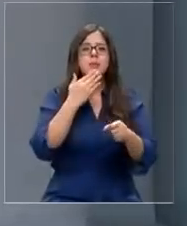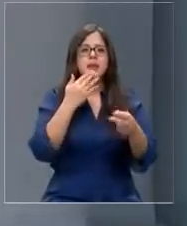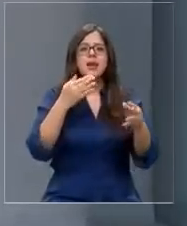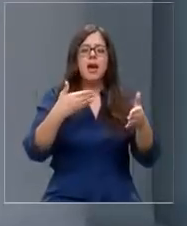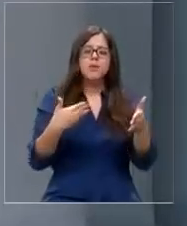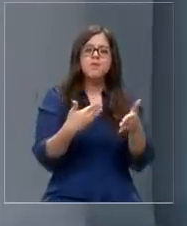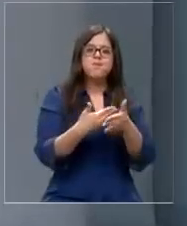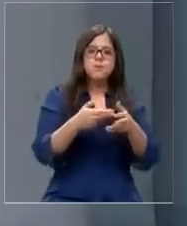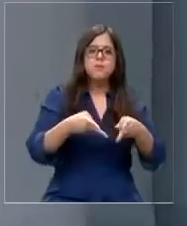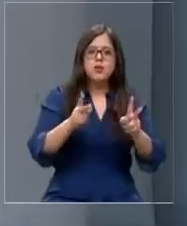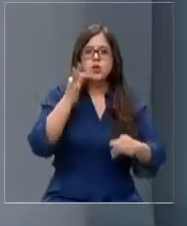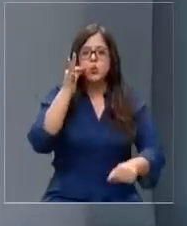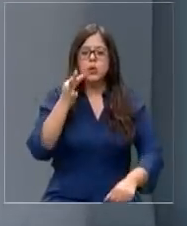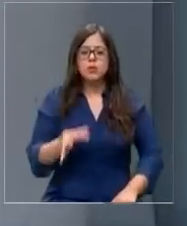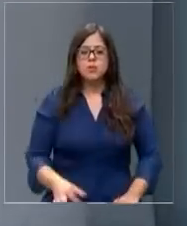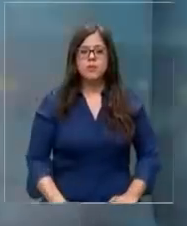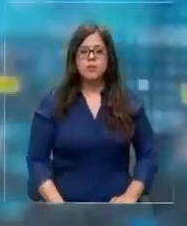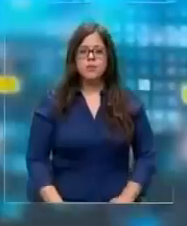derechos humanos.